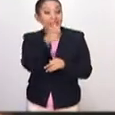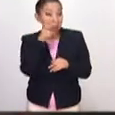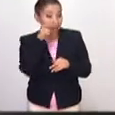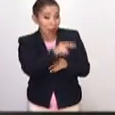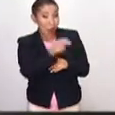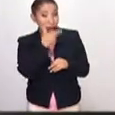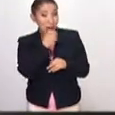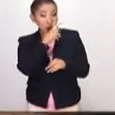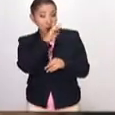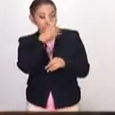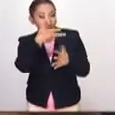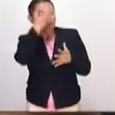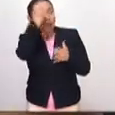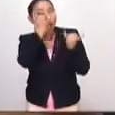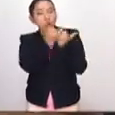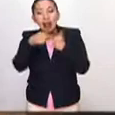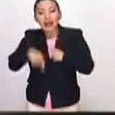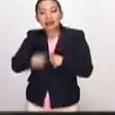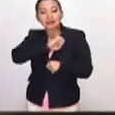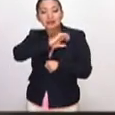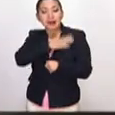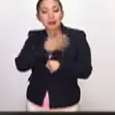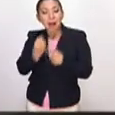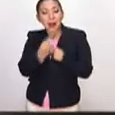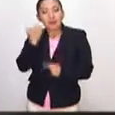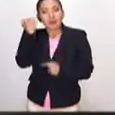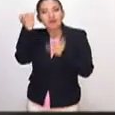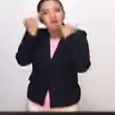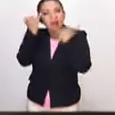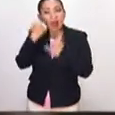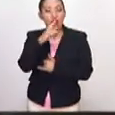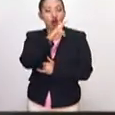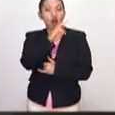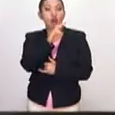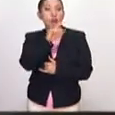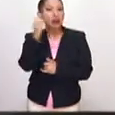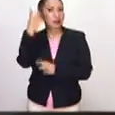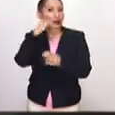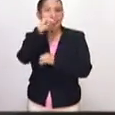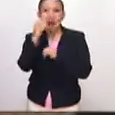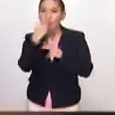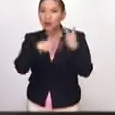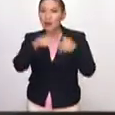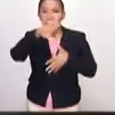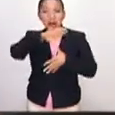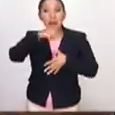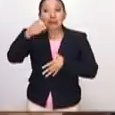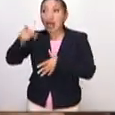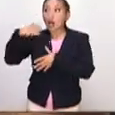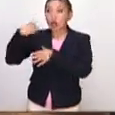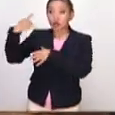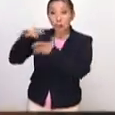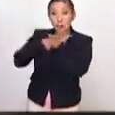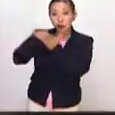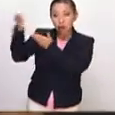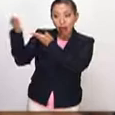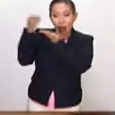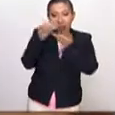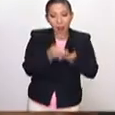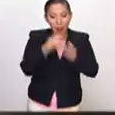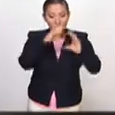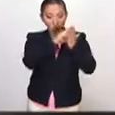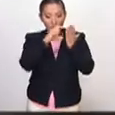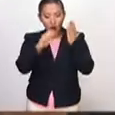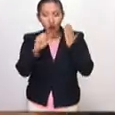exactamente como gran modelo de inspiración. Rubens nunca vino a América, pero llegaban estas obras a través de estampas, de